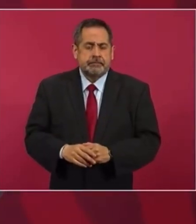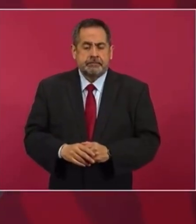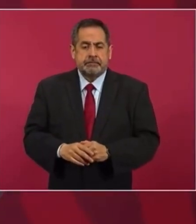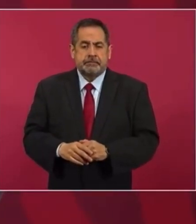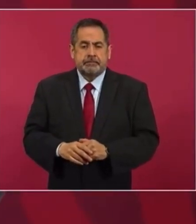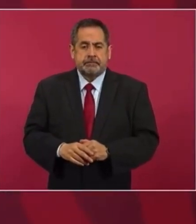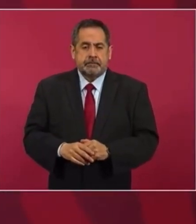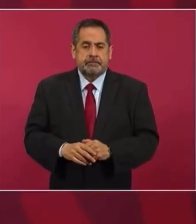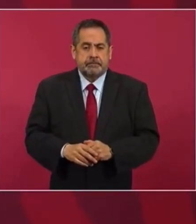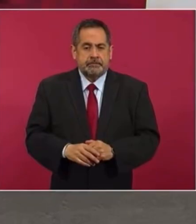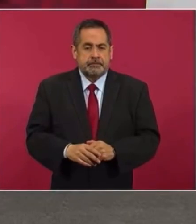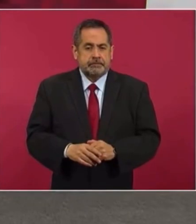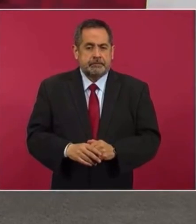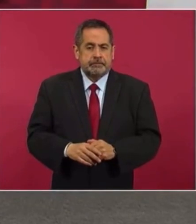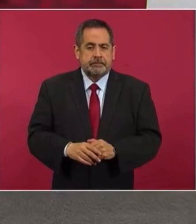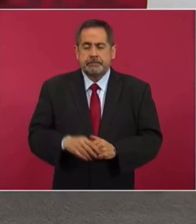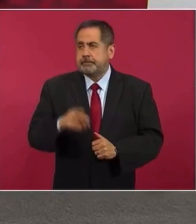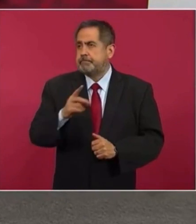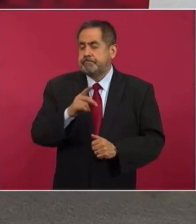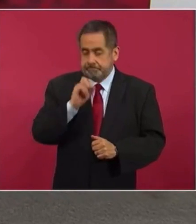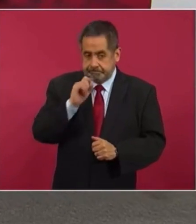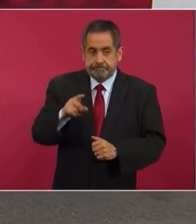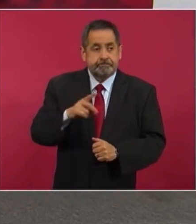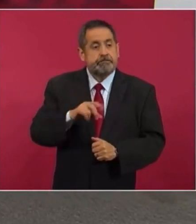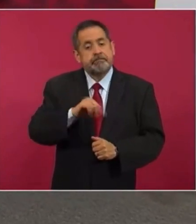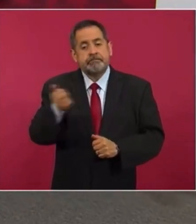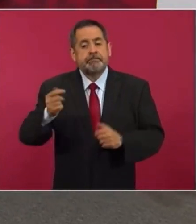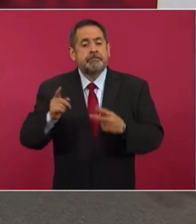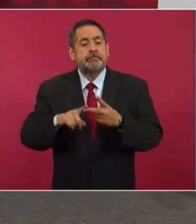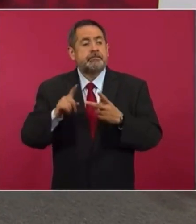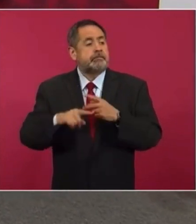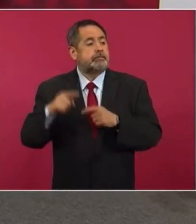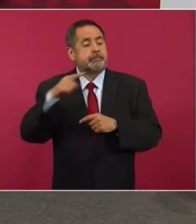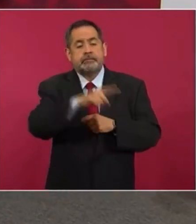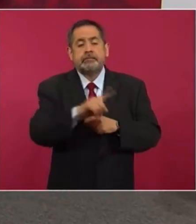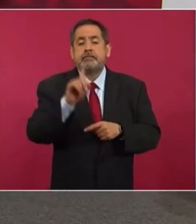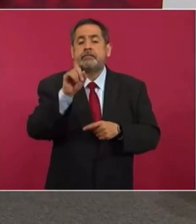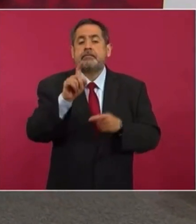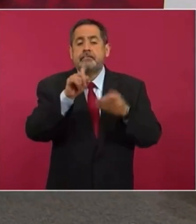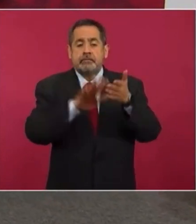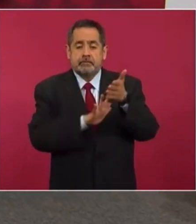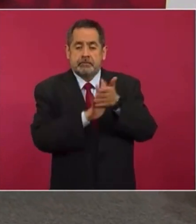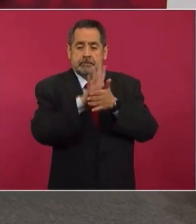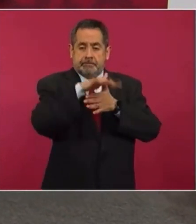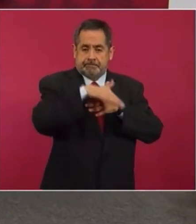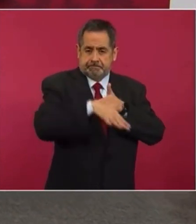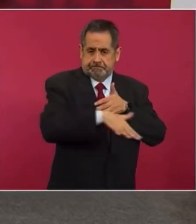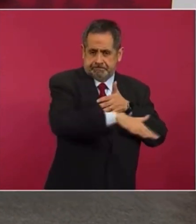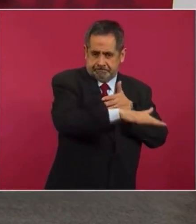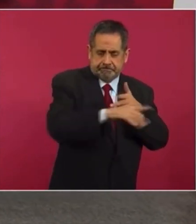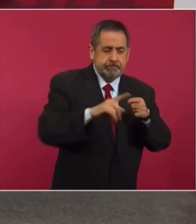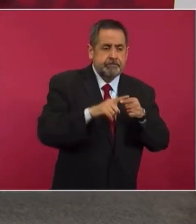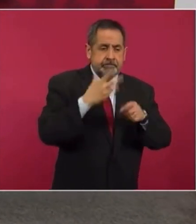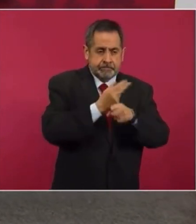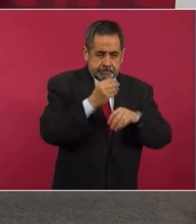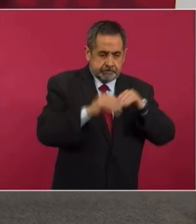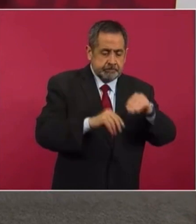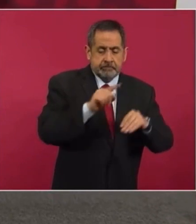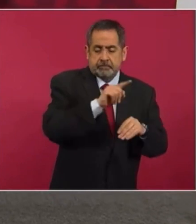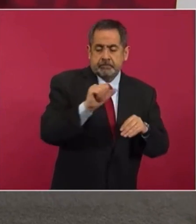Tenemos que terminar la presa Zapotillo, tenemos que terminar